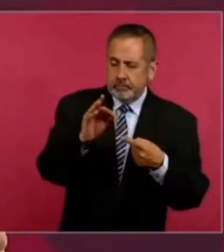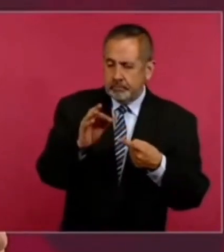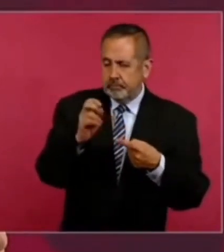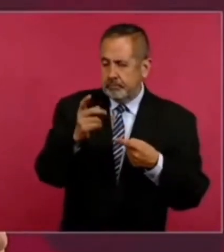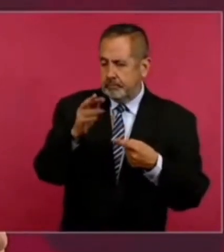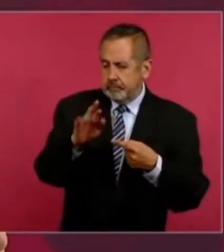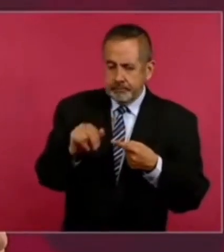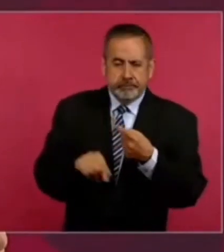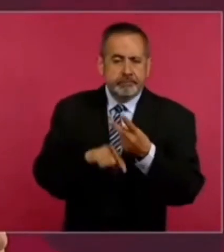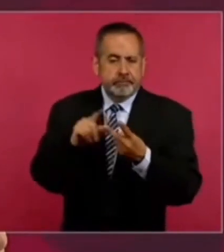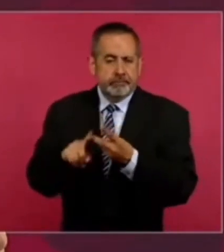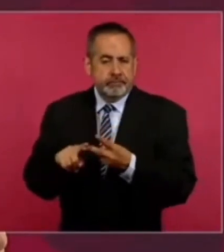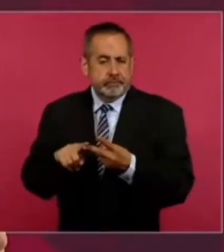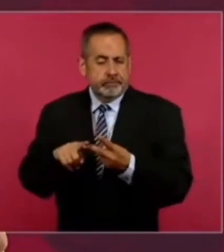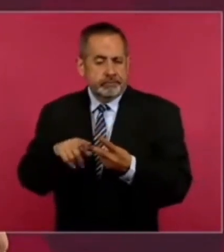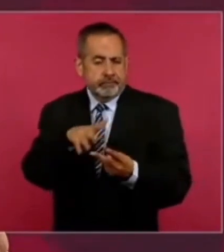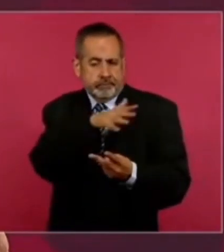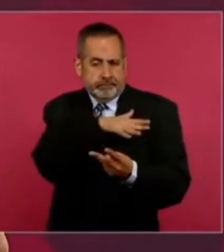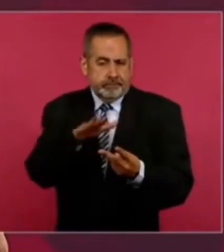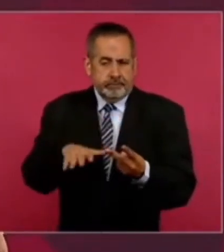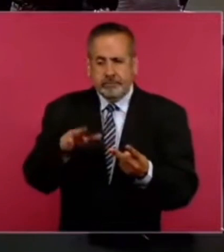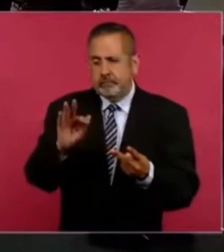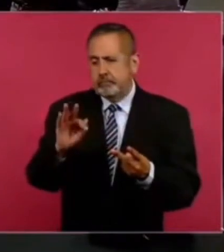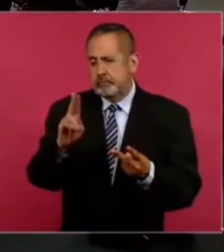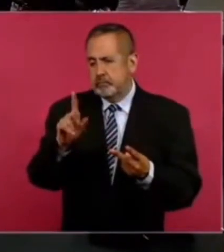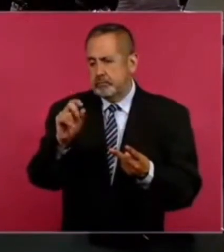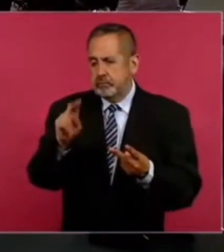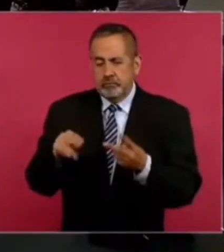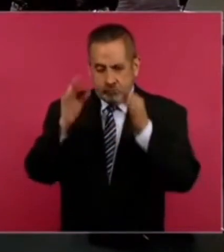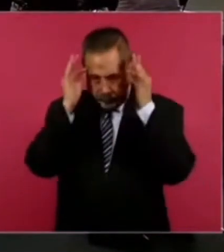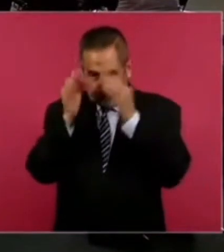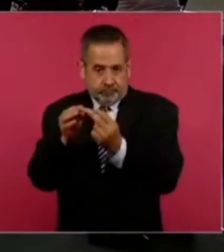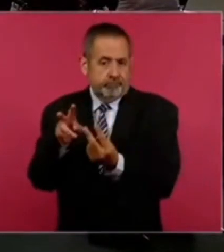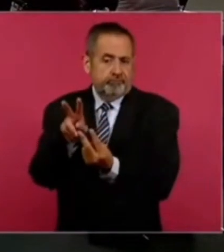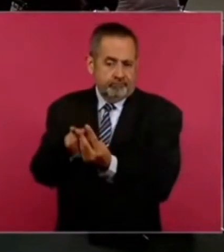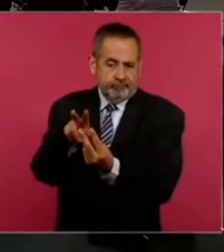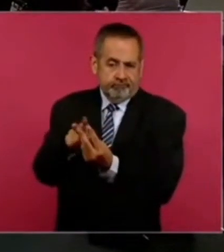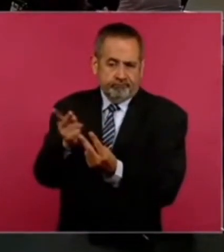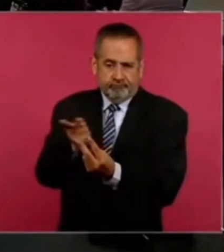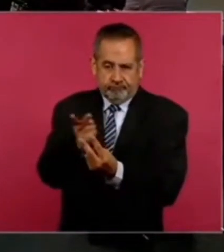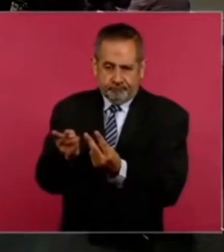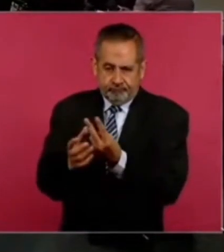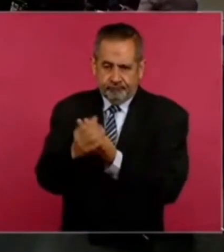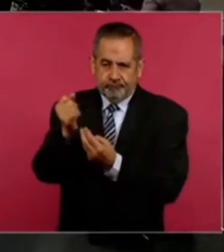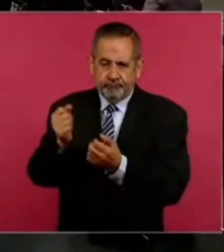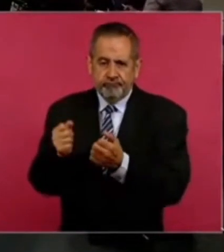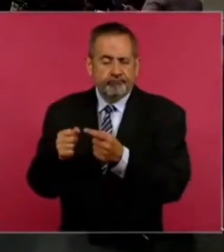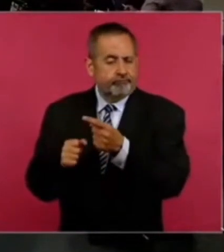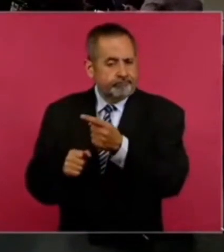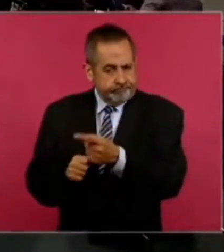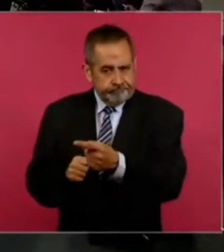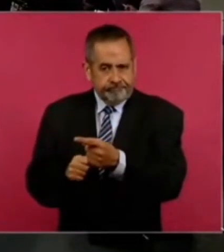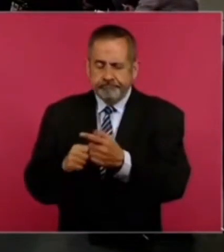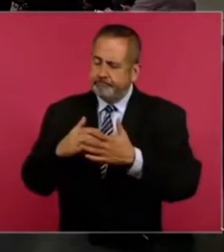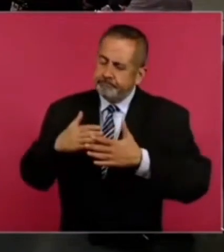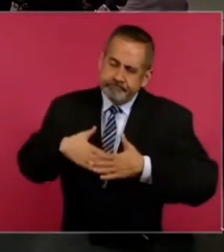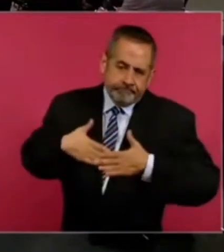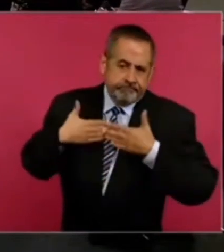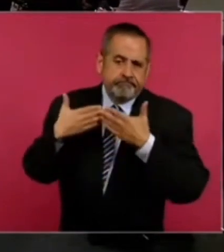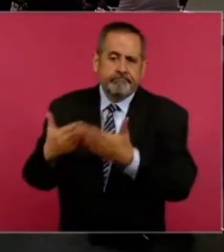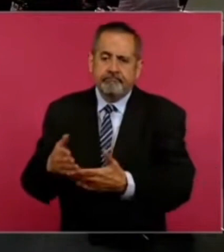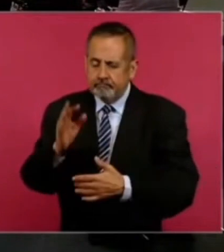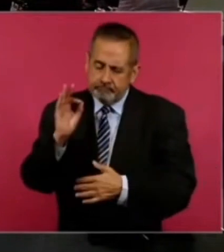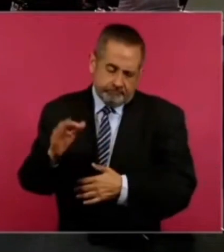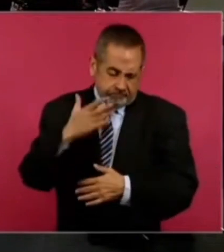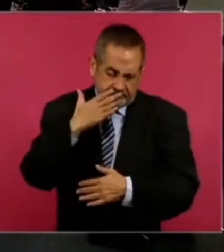y el general Andrés Fulón de aduanas son de toda nuestra confianza,